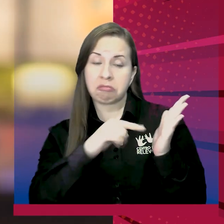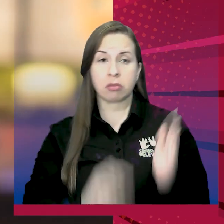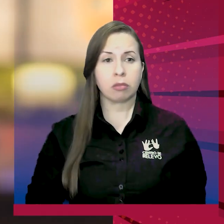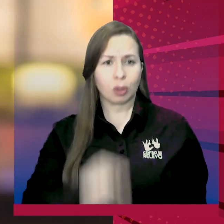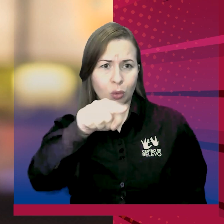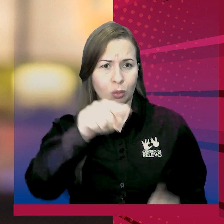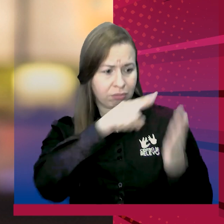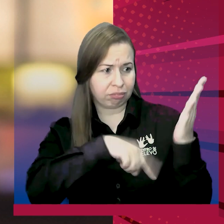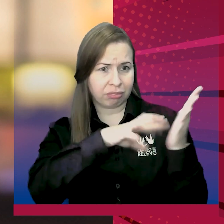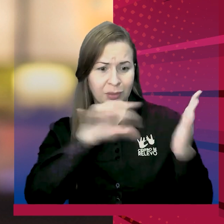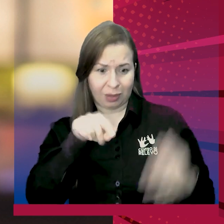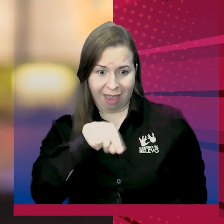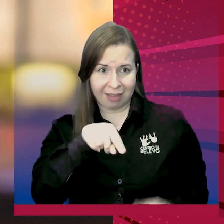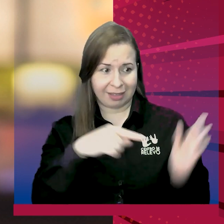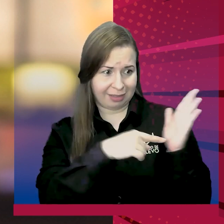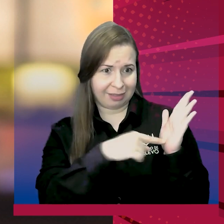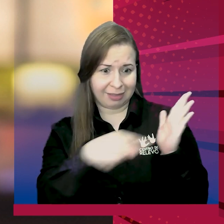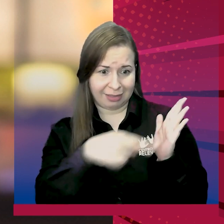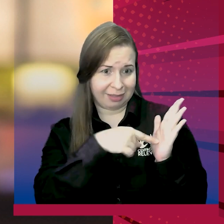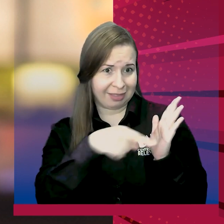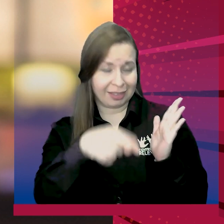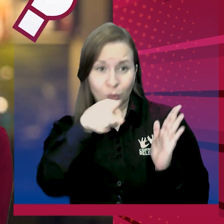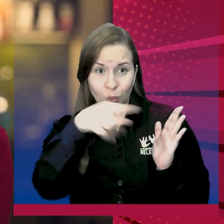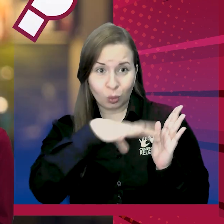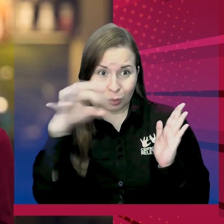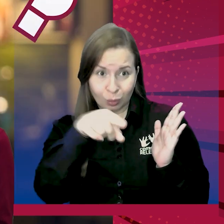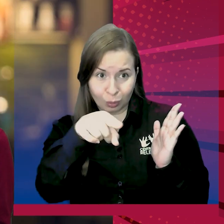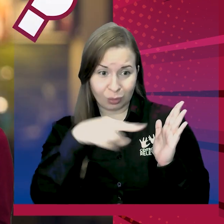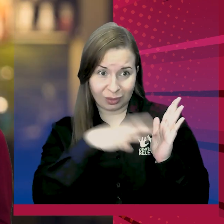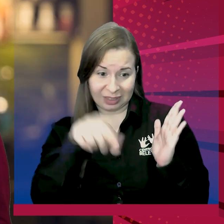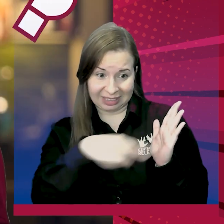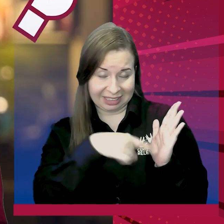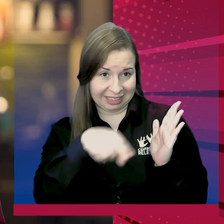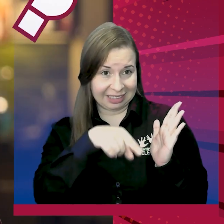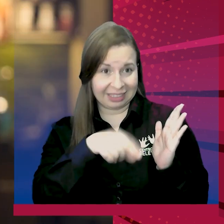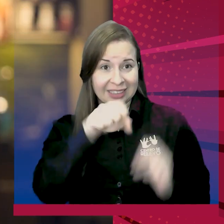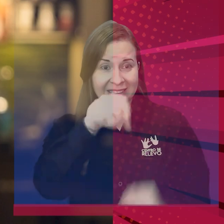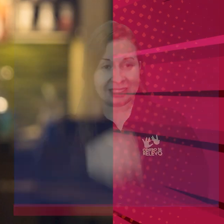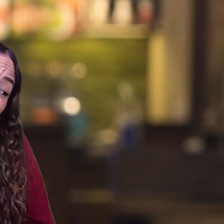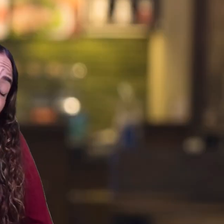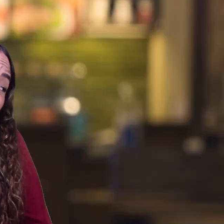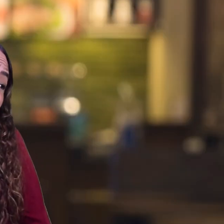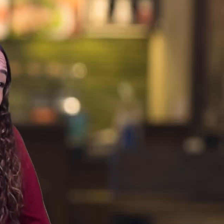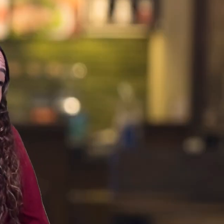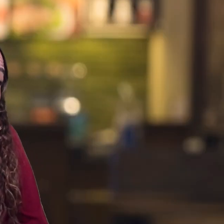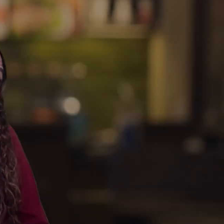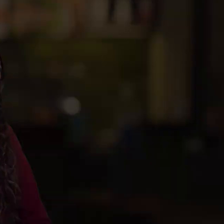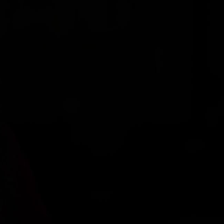pediste? No, no. Tú pediste ese sándwich. Ajá. ¿Ese es el sándwich que pediste? ¿Este? ¡Oh!